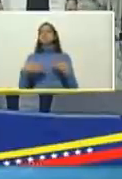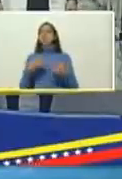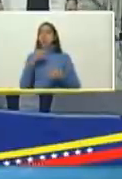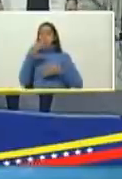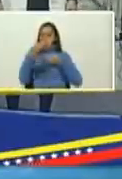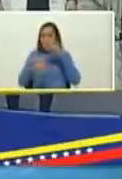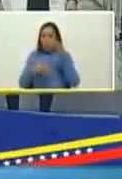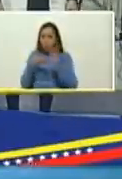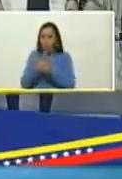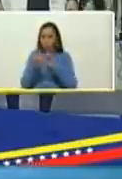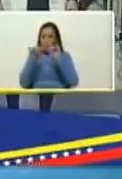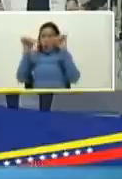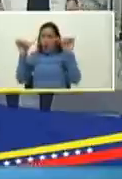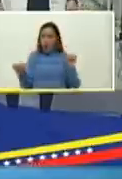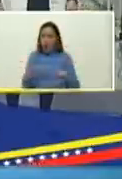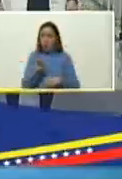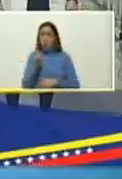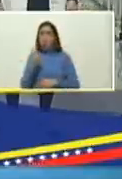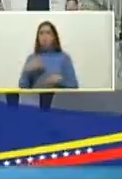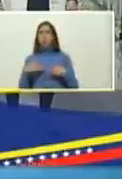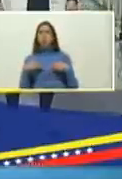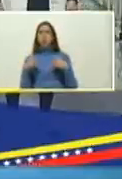sobre el sistema único de salud